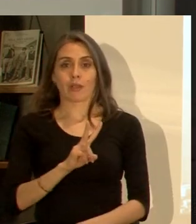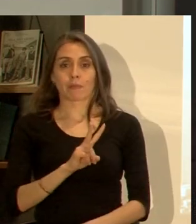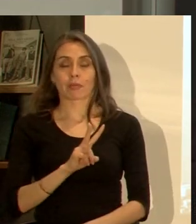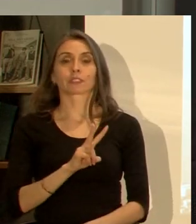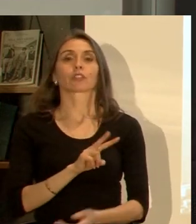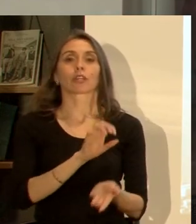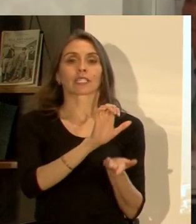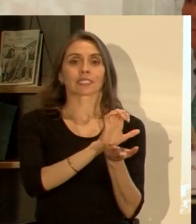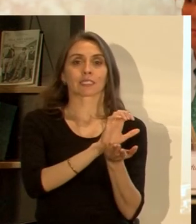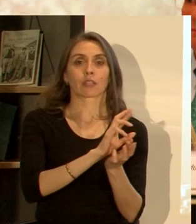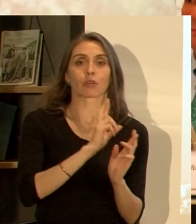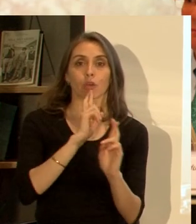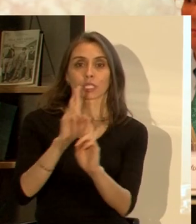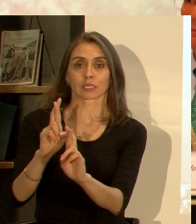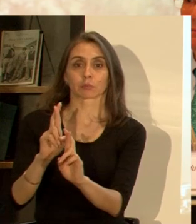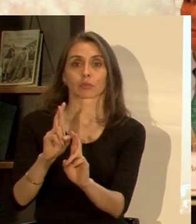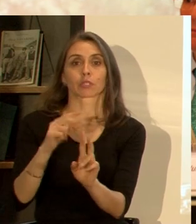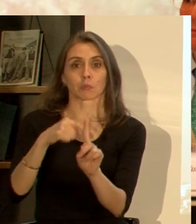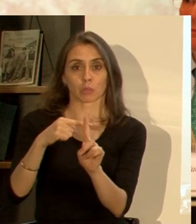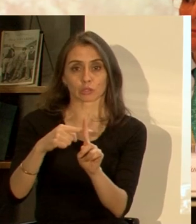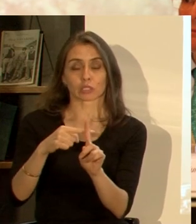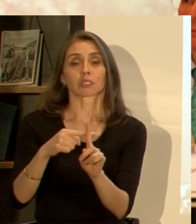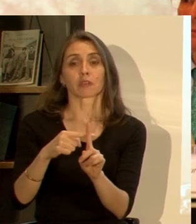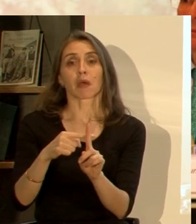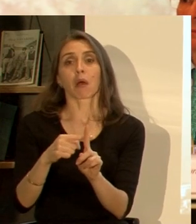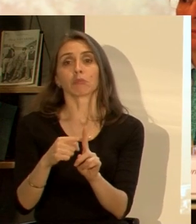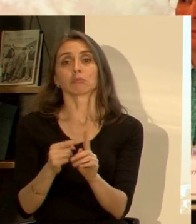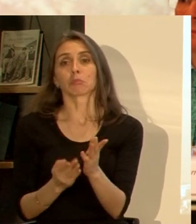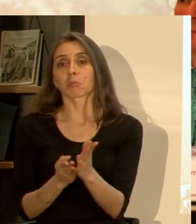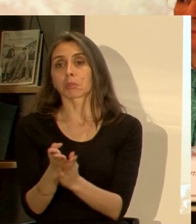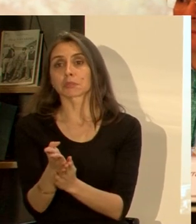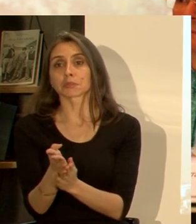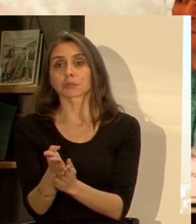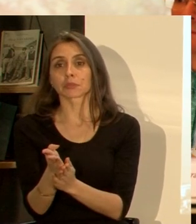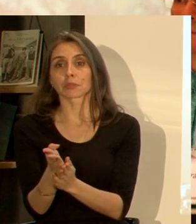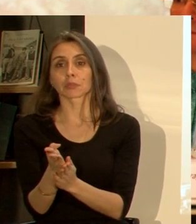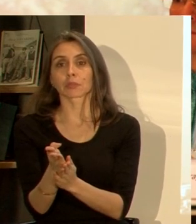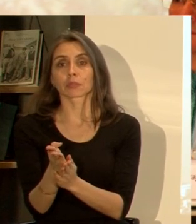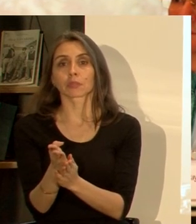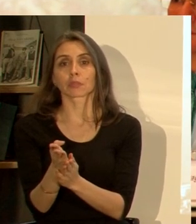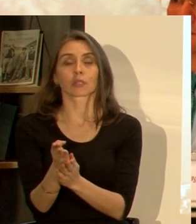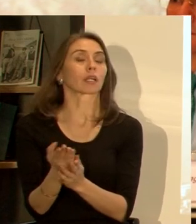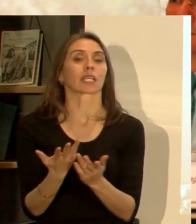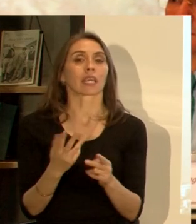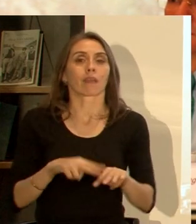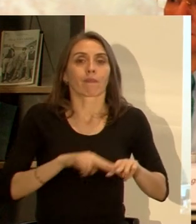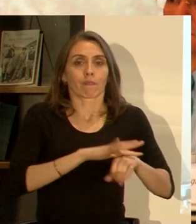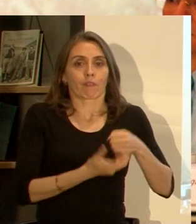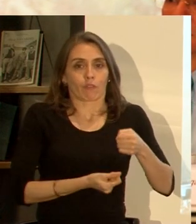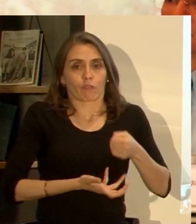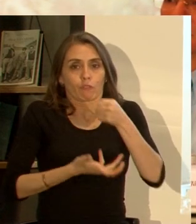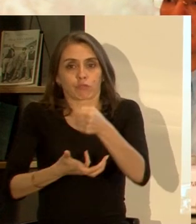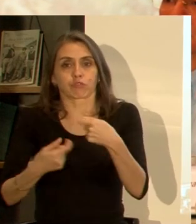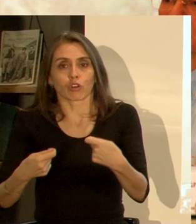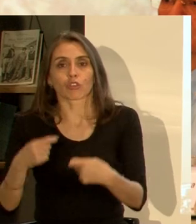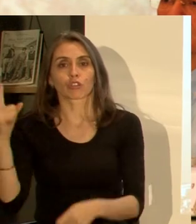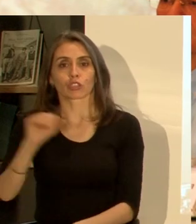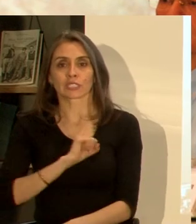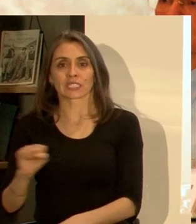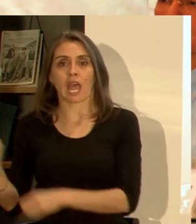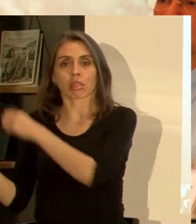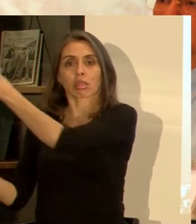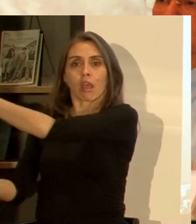desde la teoría que es positiva es decir se ponen en marcha una serie de una cartera de inversiones ¿no es cierto? desde Santiago